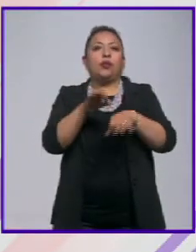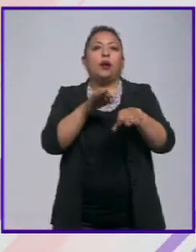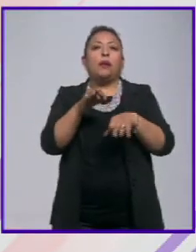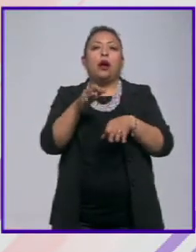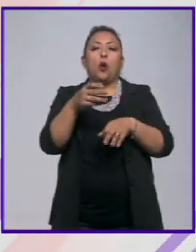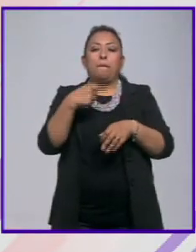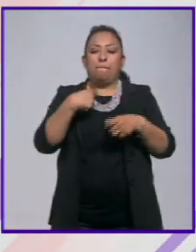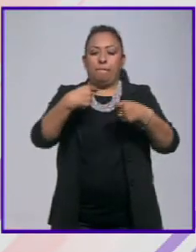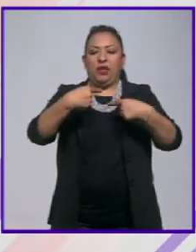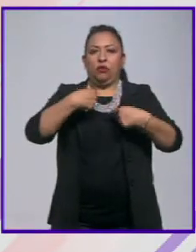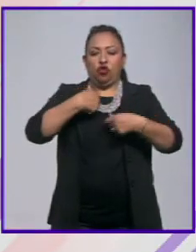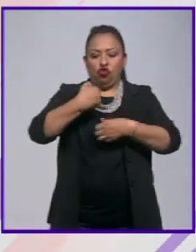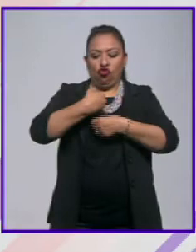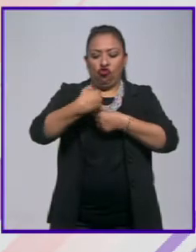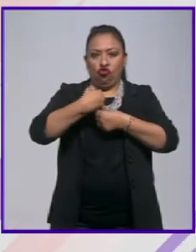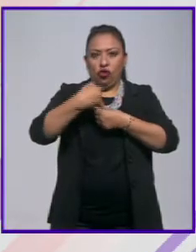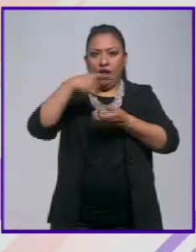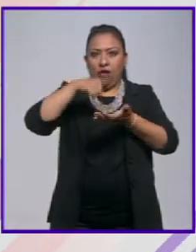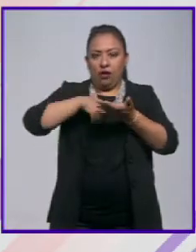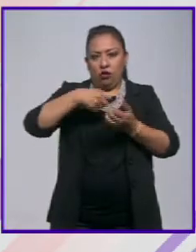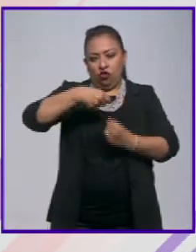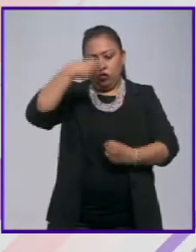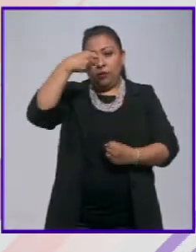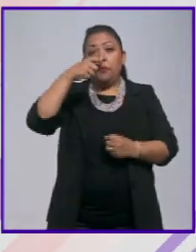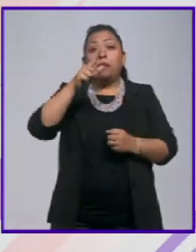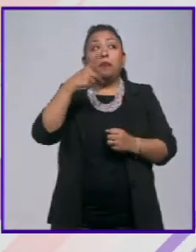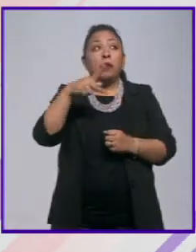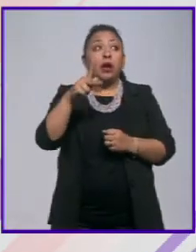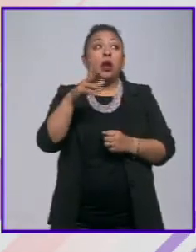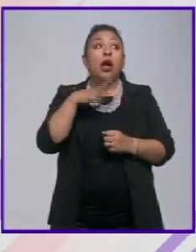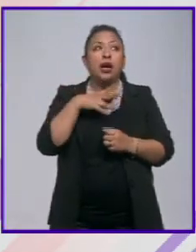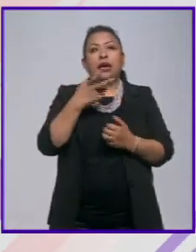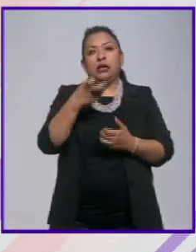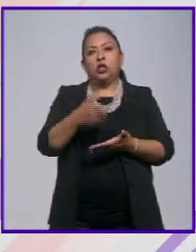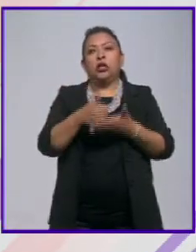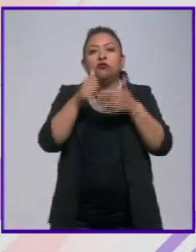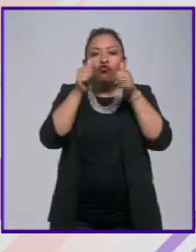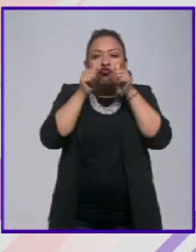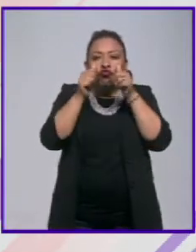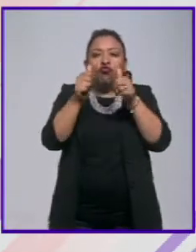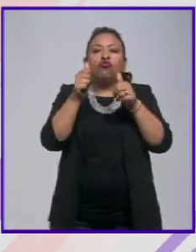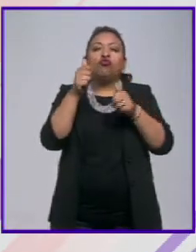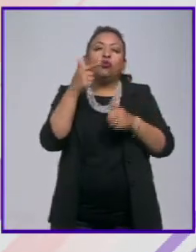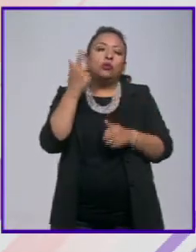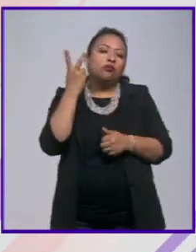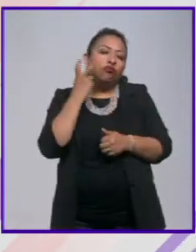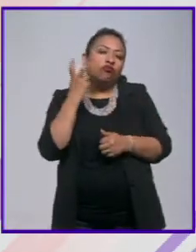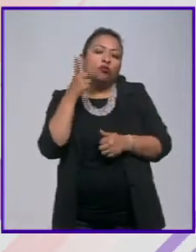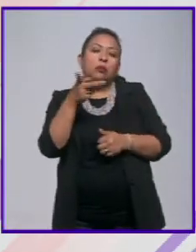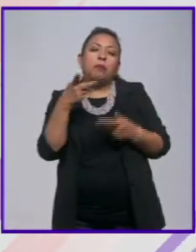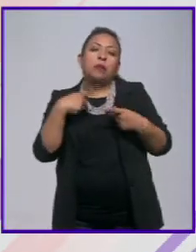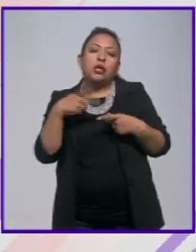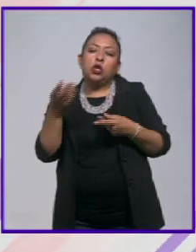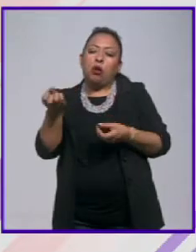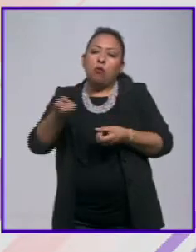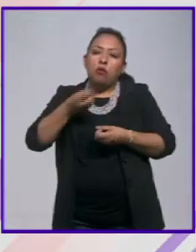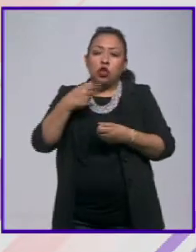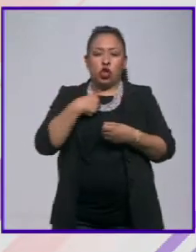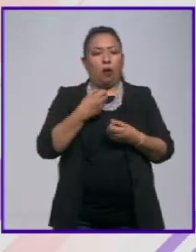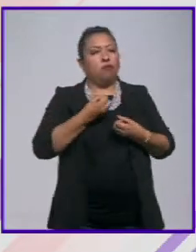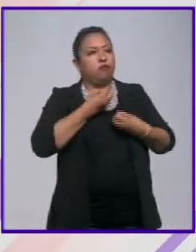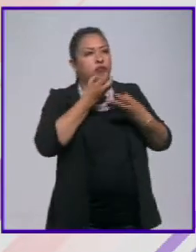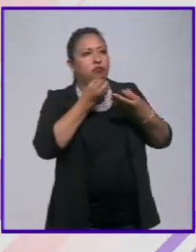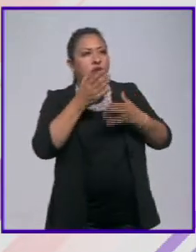autoexploración del sujeto pero la escucha bueno ahí interviene la escucha del analista en la medida en que